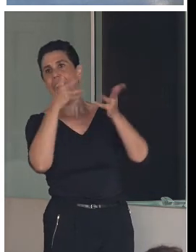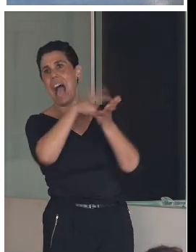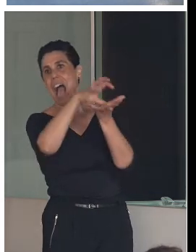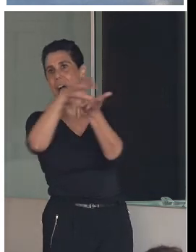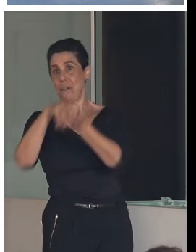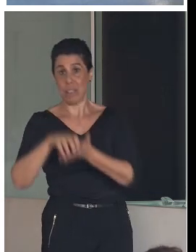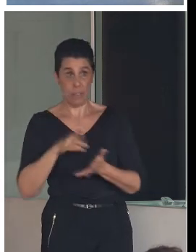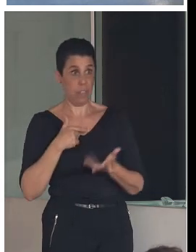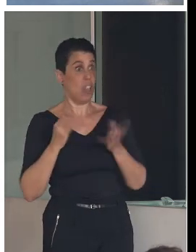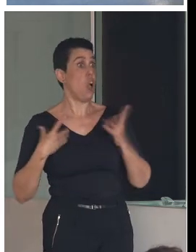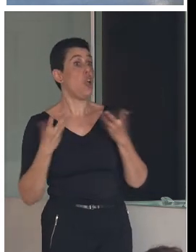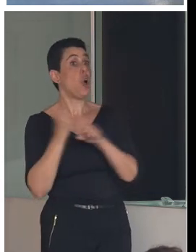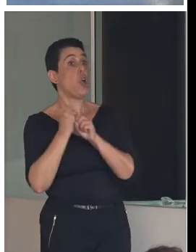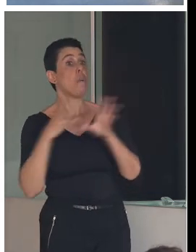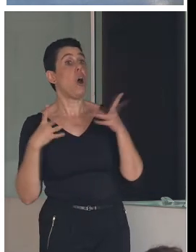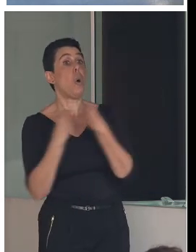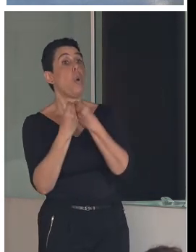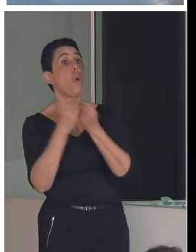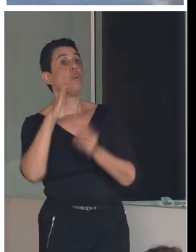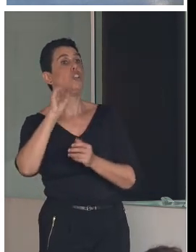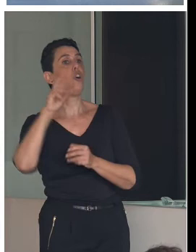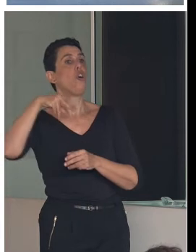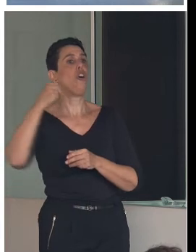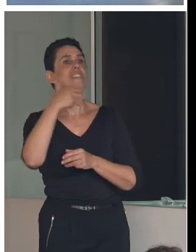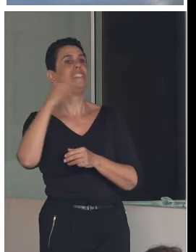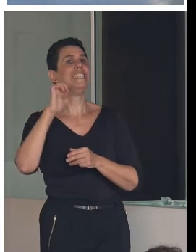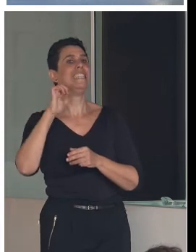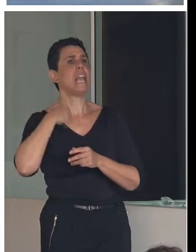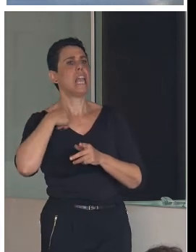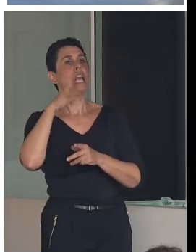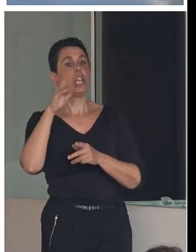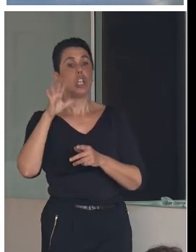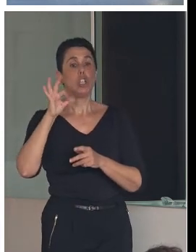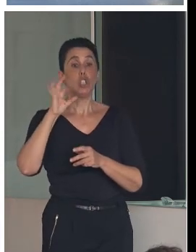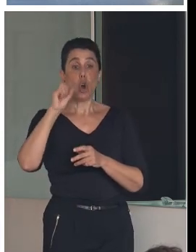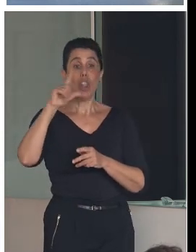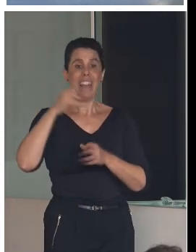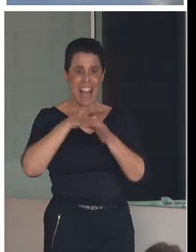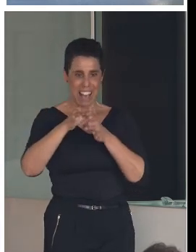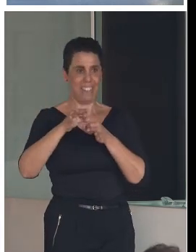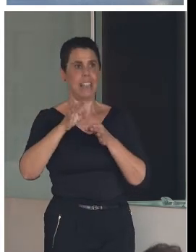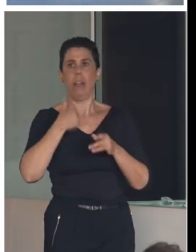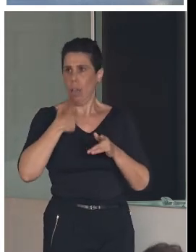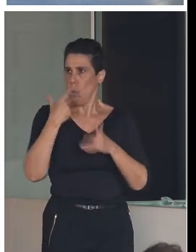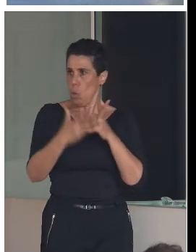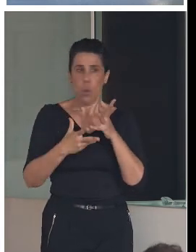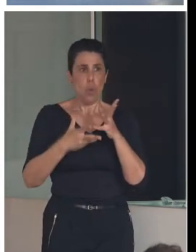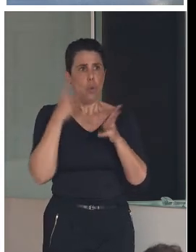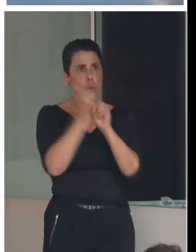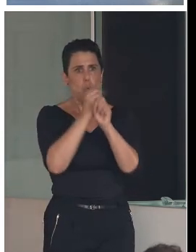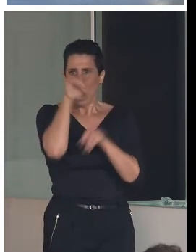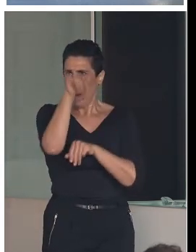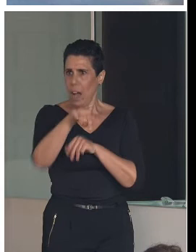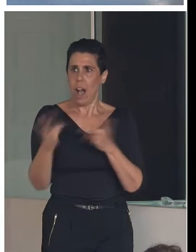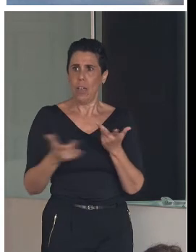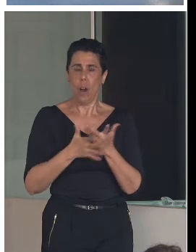muchos años en Sobrarbe abriendo puertas de edificios y evitando que la gente fuera